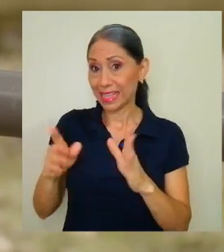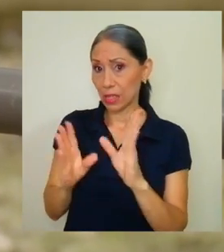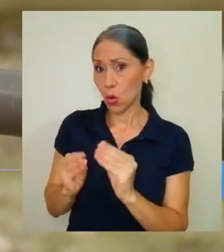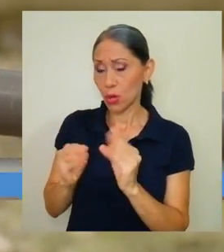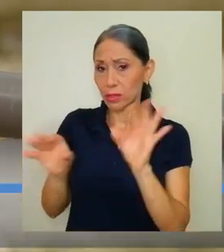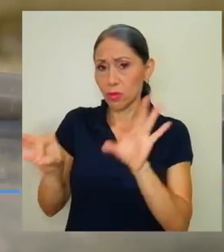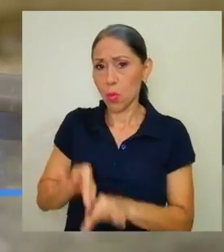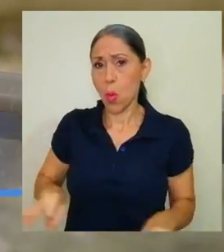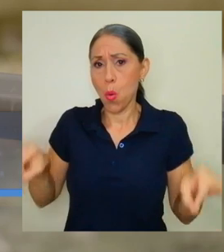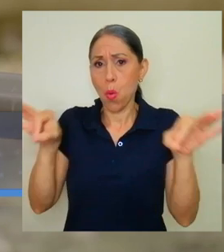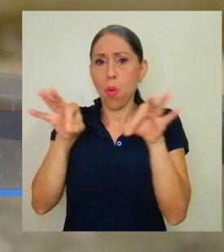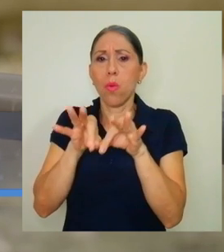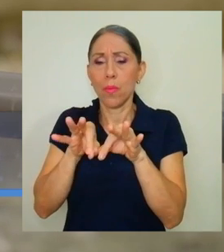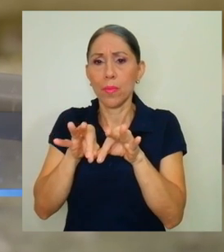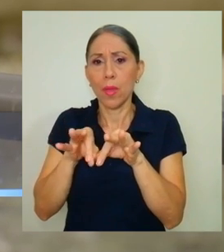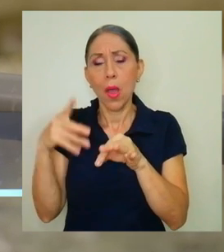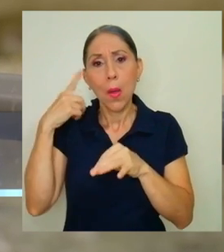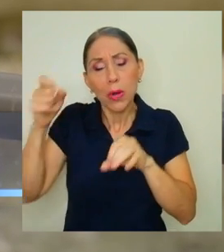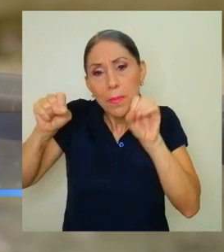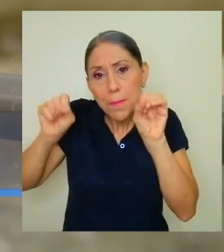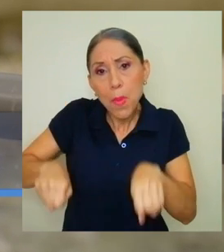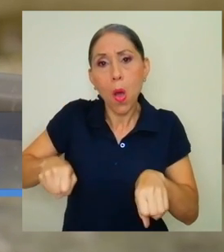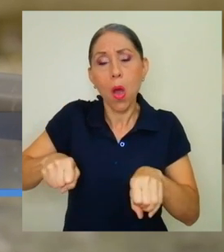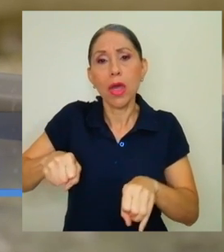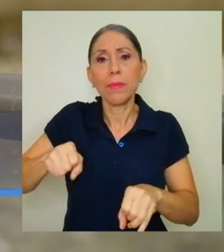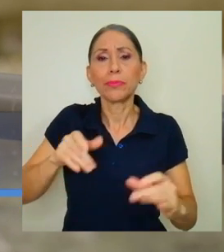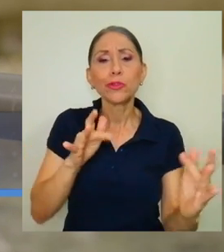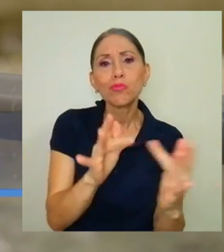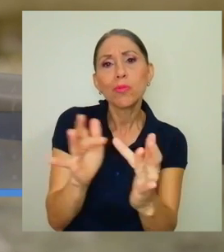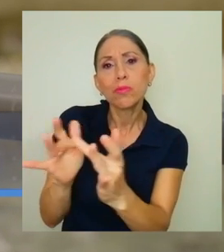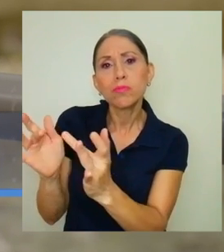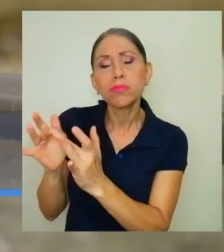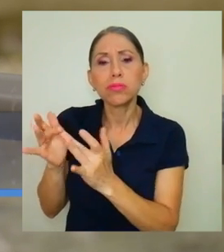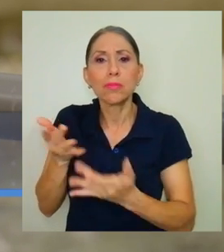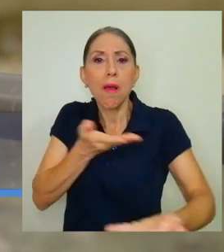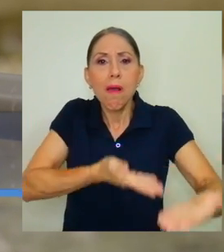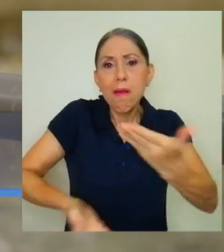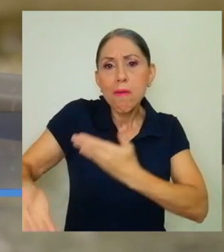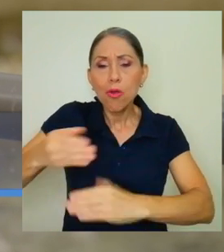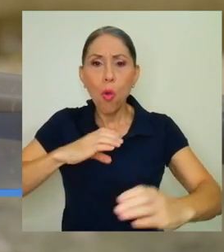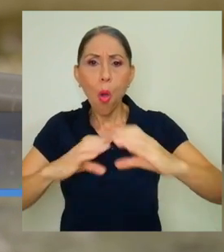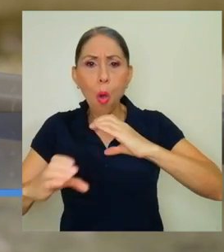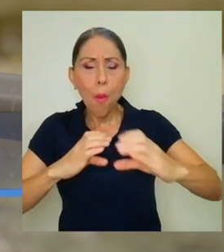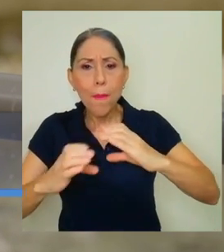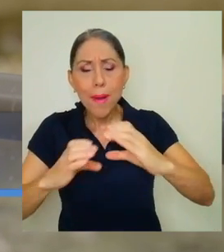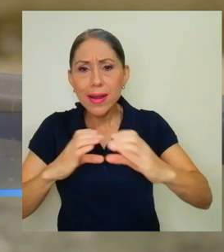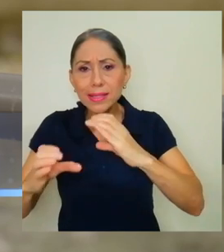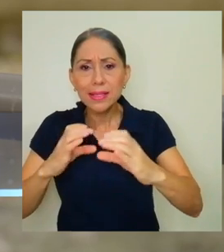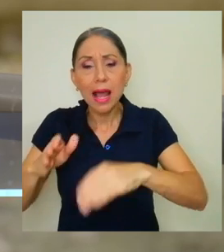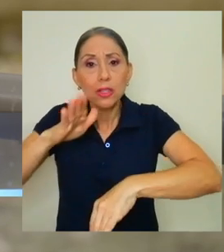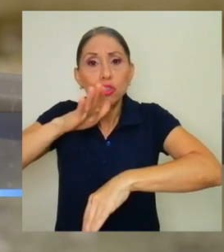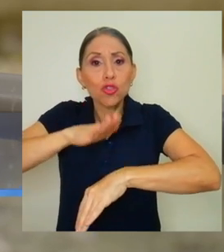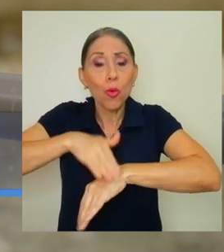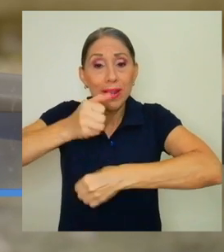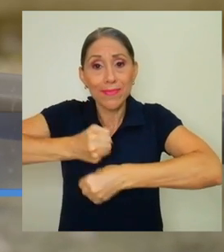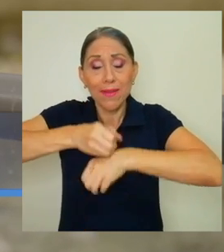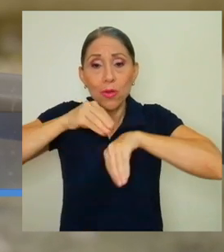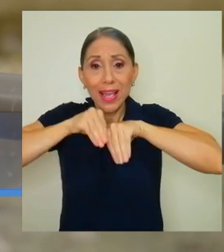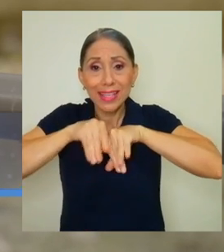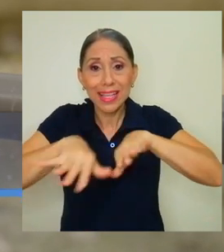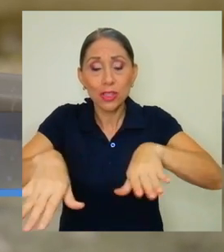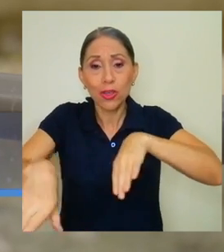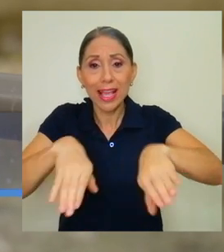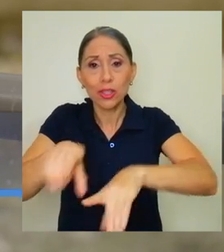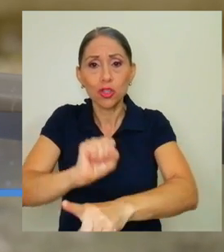un congreso muy importante porque nos permite interactuar, conversar y reflexionar de manera crítica sobre la extensión y la acción